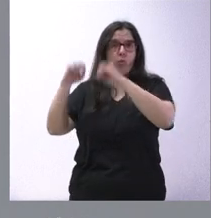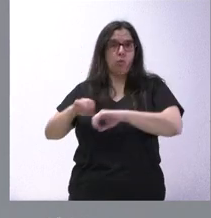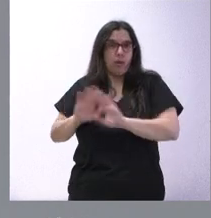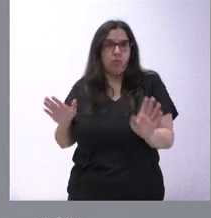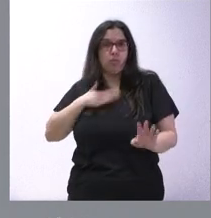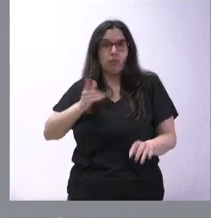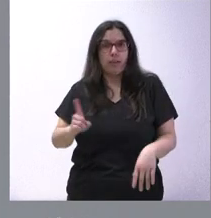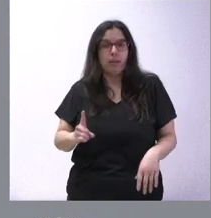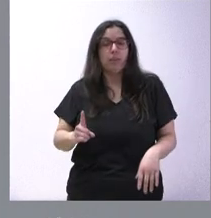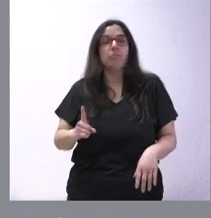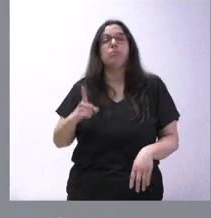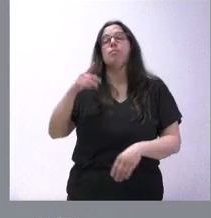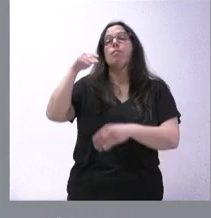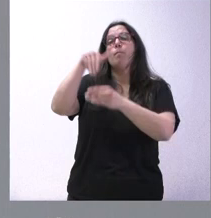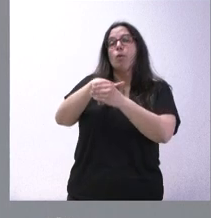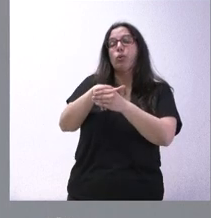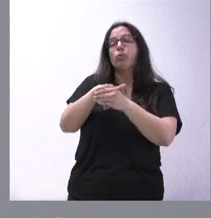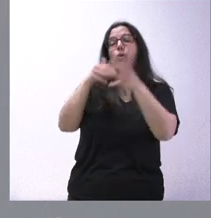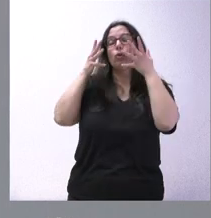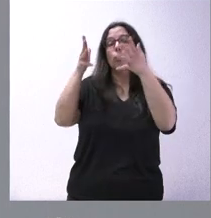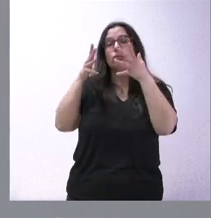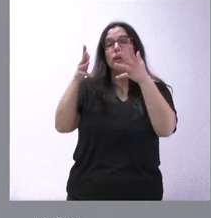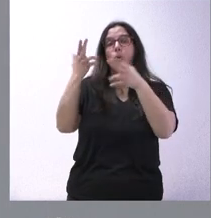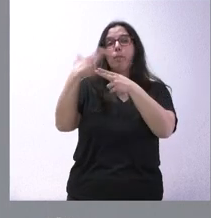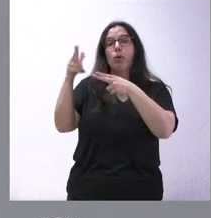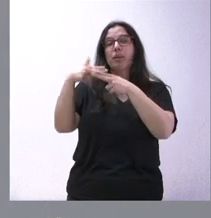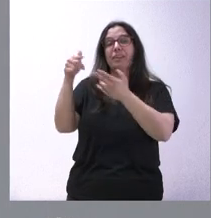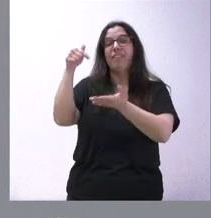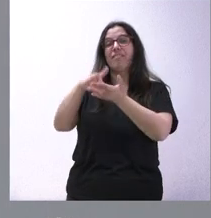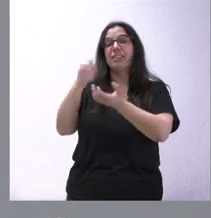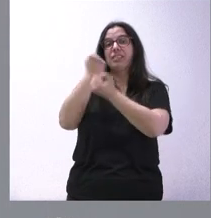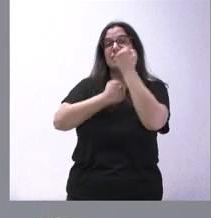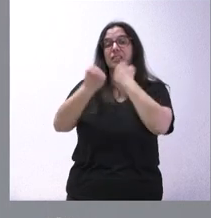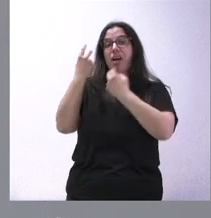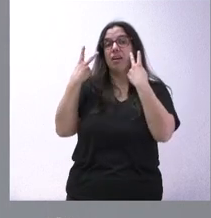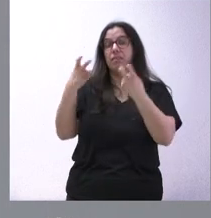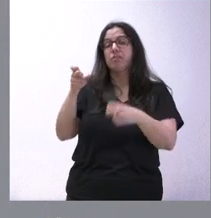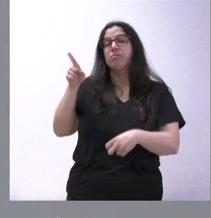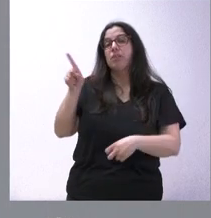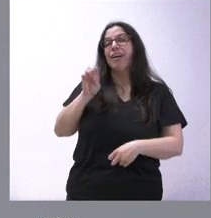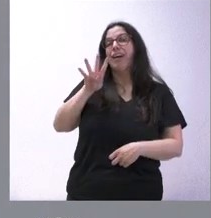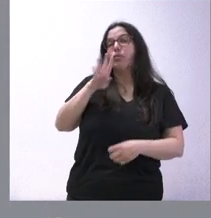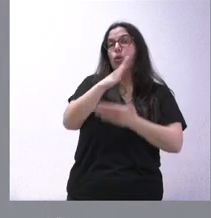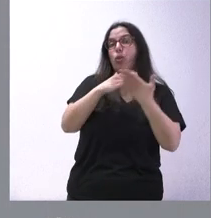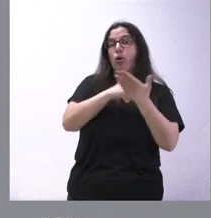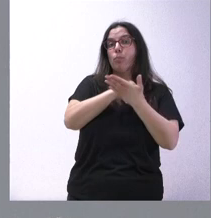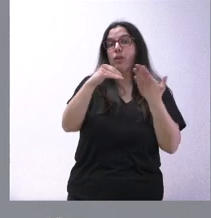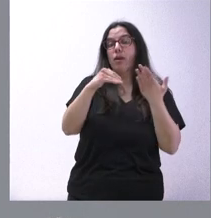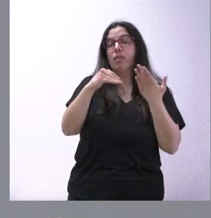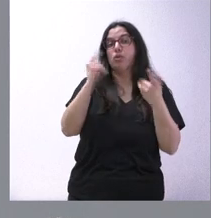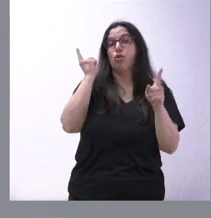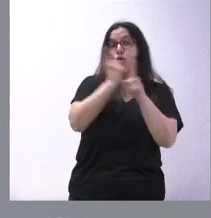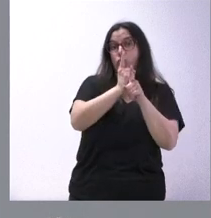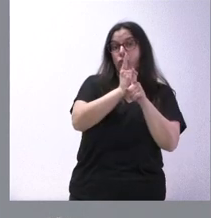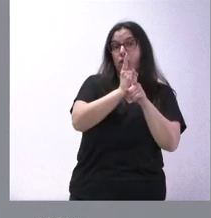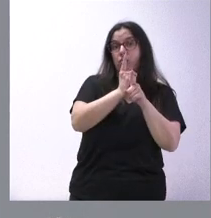los votos que había en el Consejo de Política Fiscal y Financiera, 14 comunidades autónomas votaron en